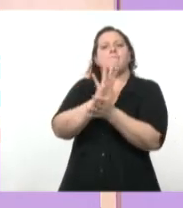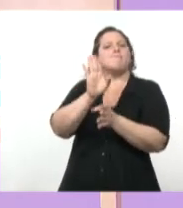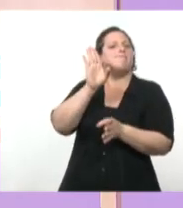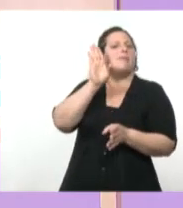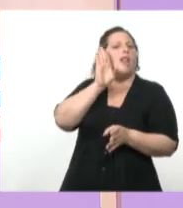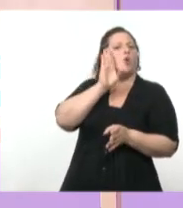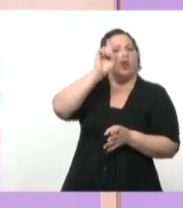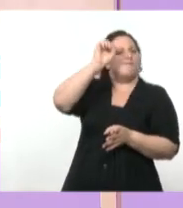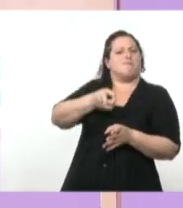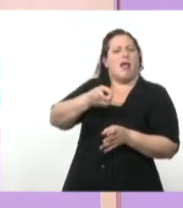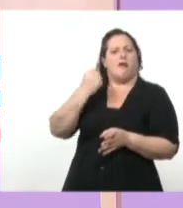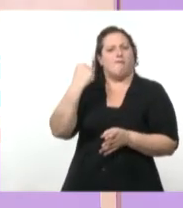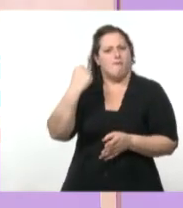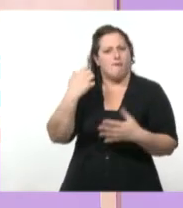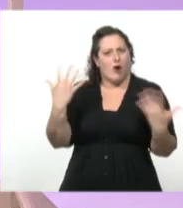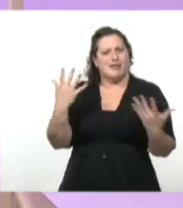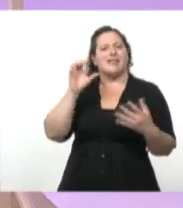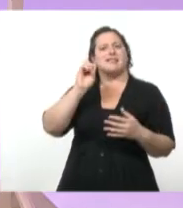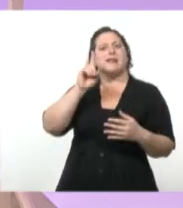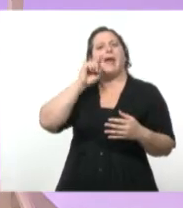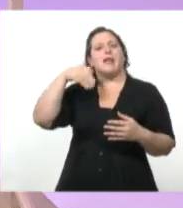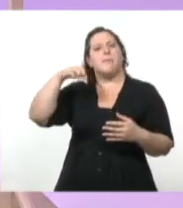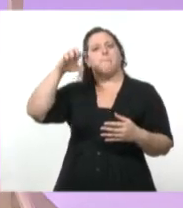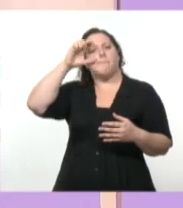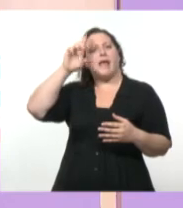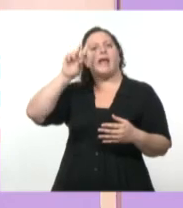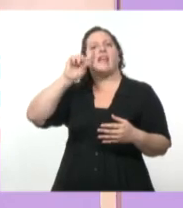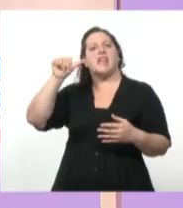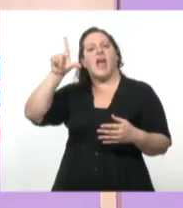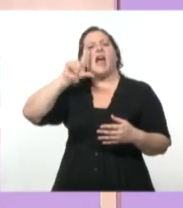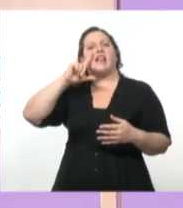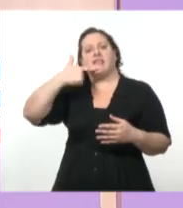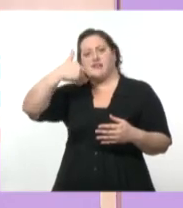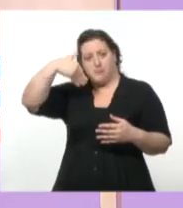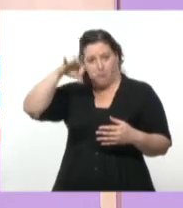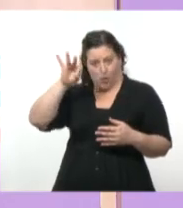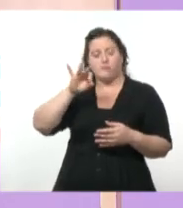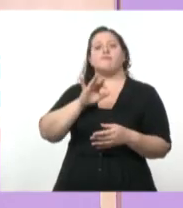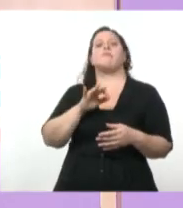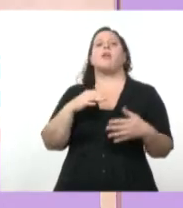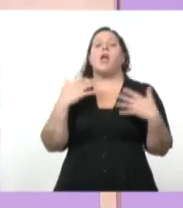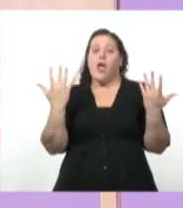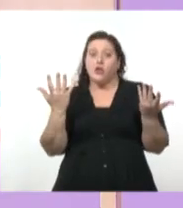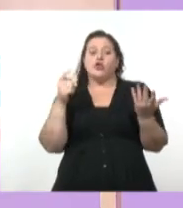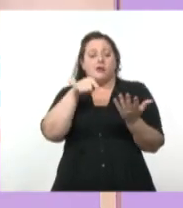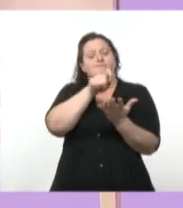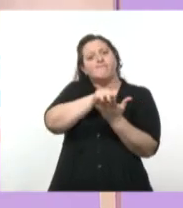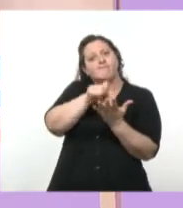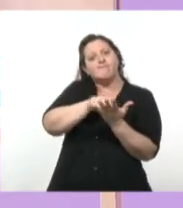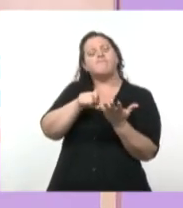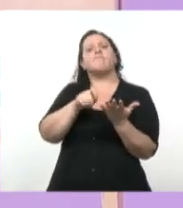José Martí va a hablar del tigre de afuera en ese escrito, que es muy interesante, para hablar de una especie de